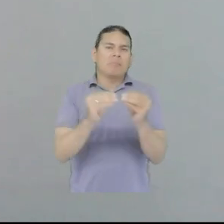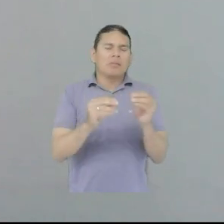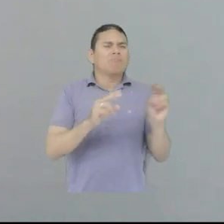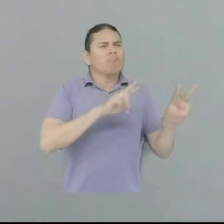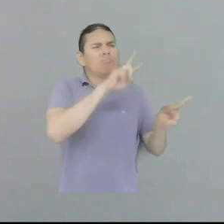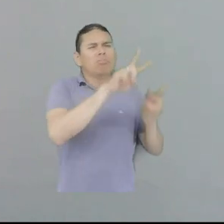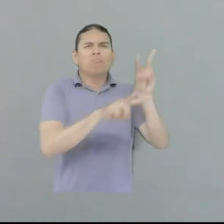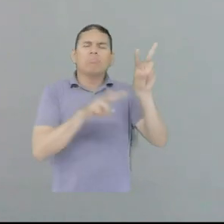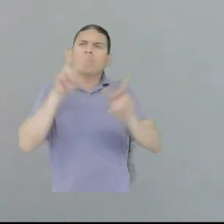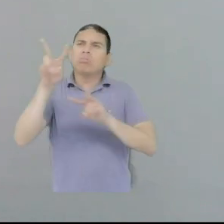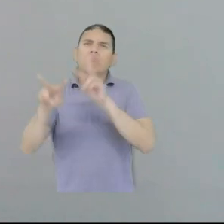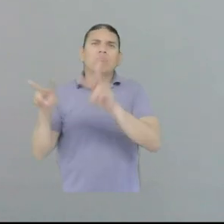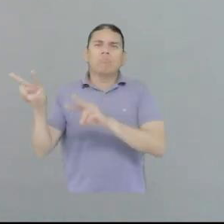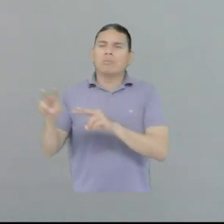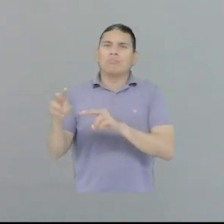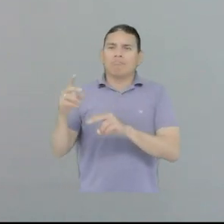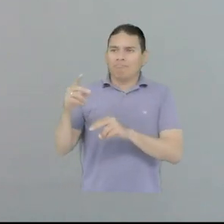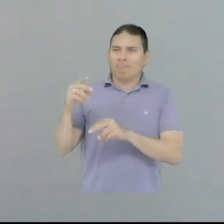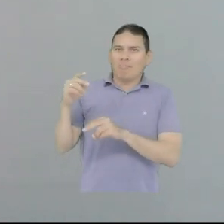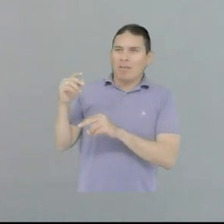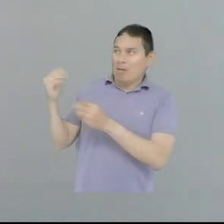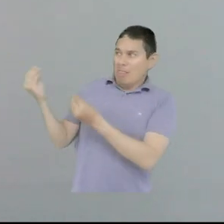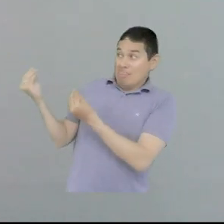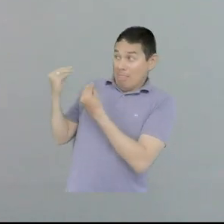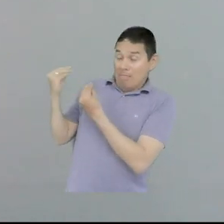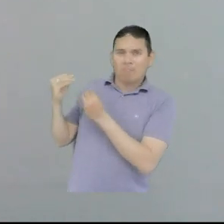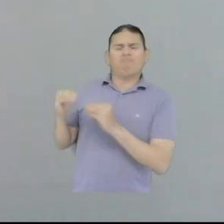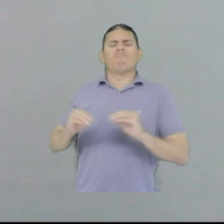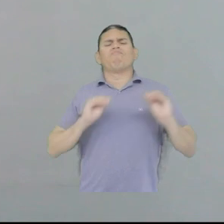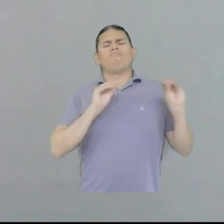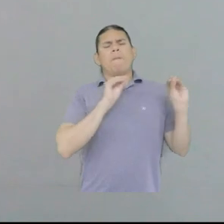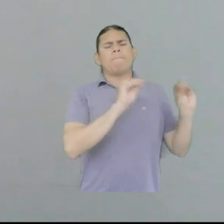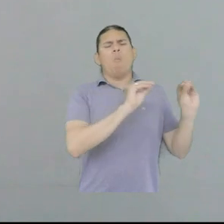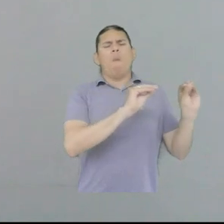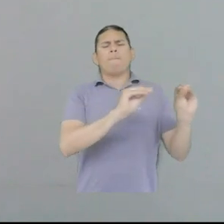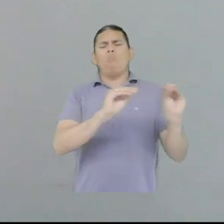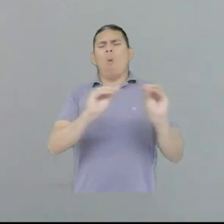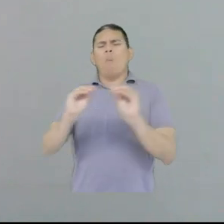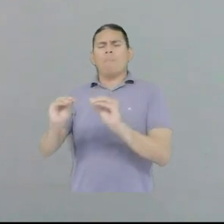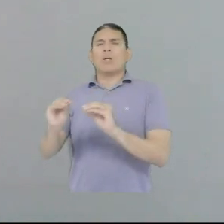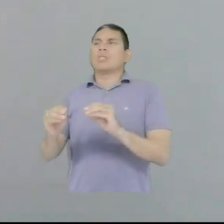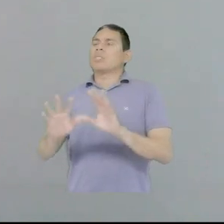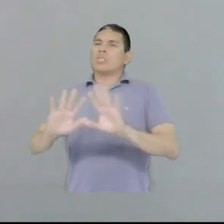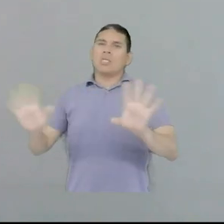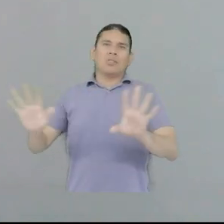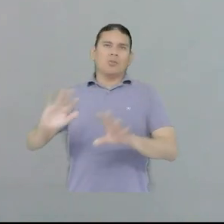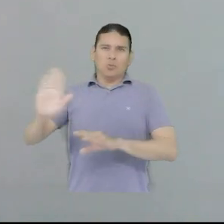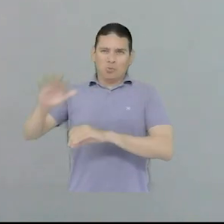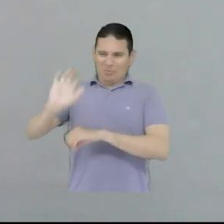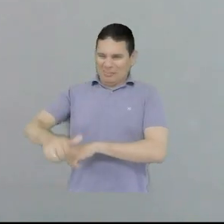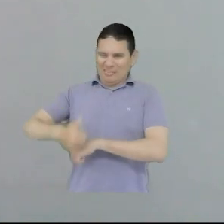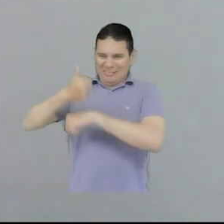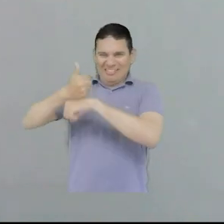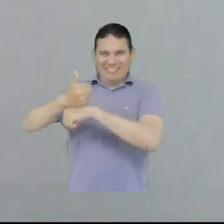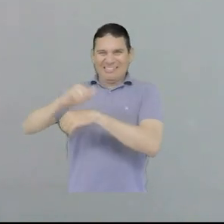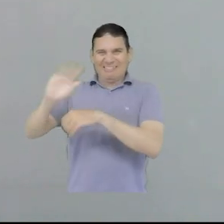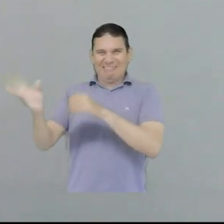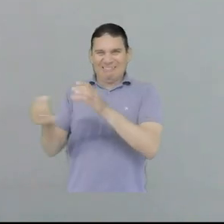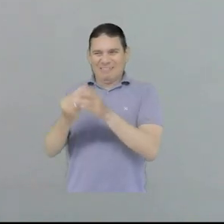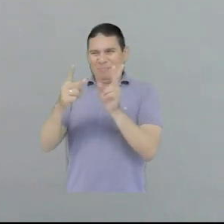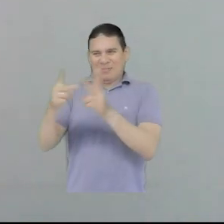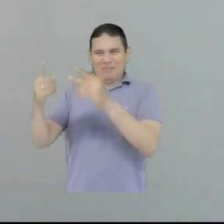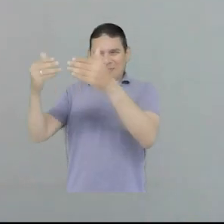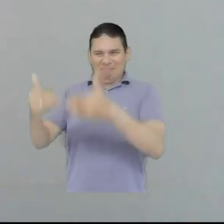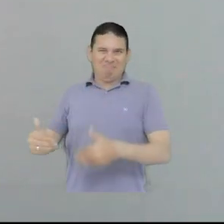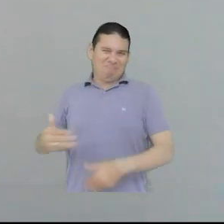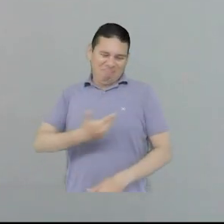explorar con estos territorios es una transferencia que se está haciendo en articulación con la gerencia de